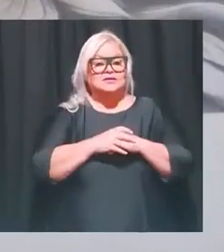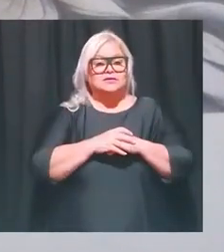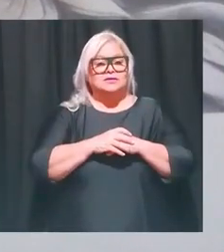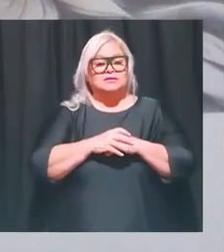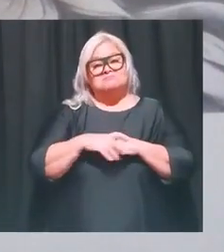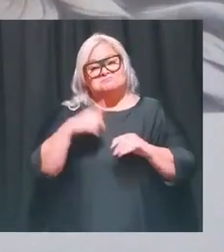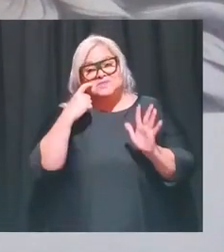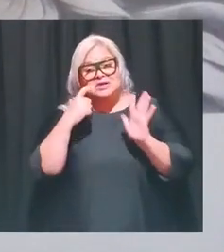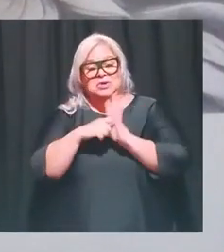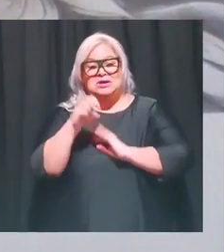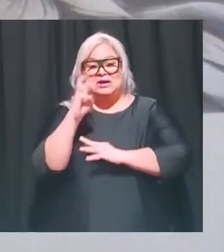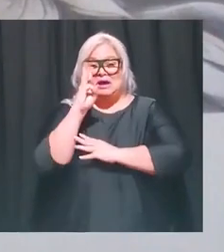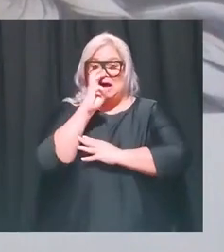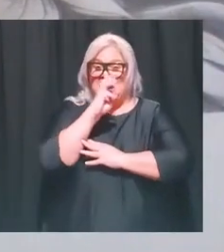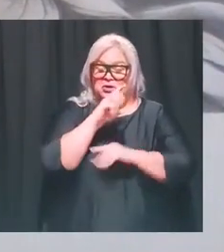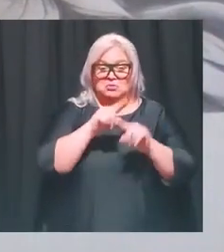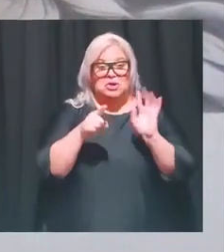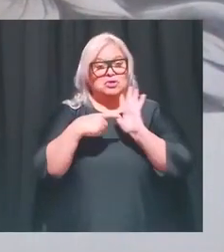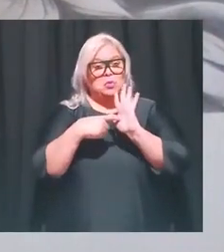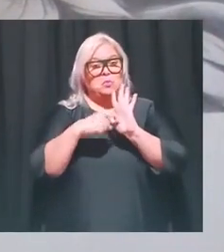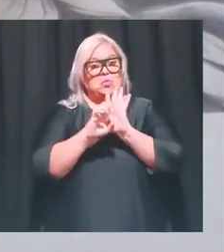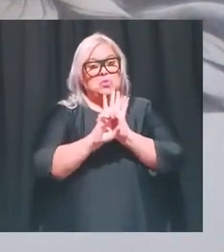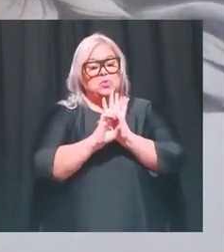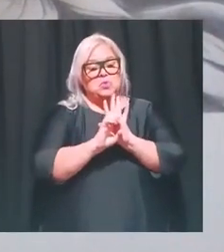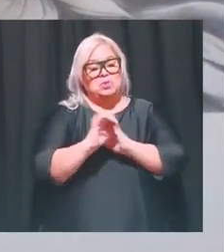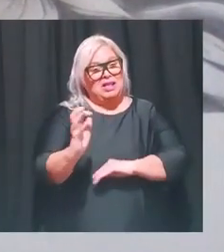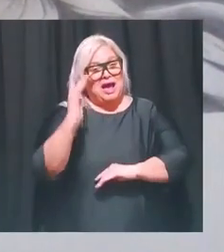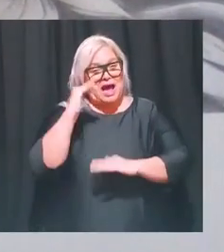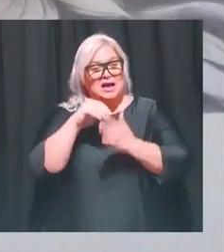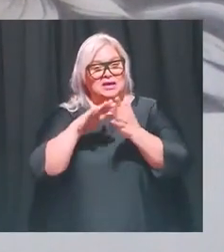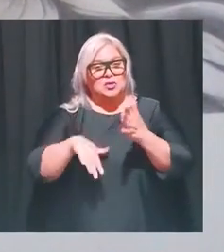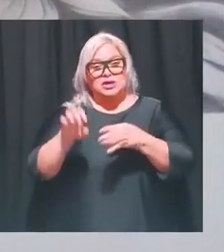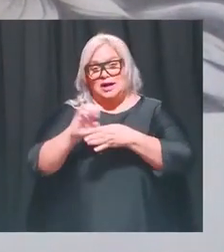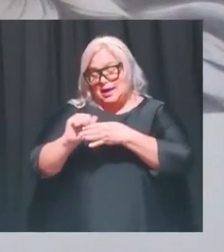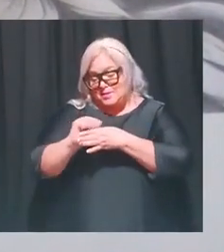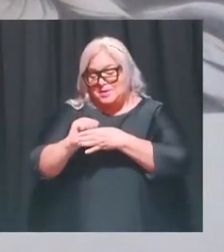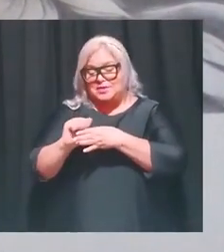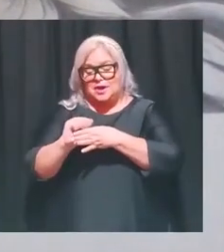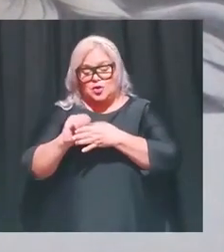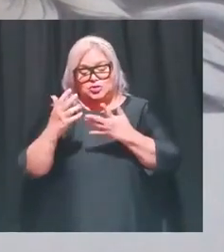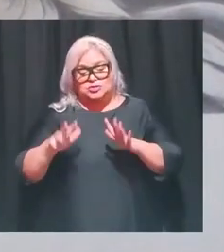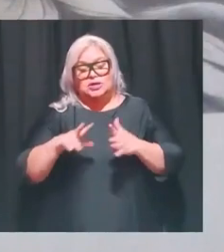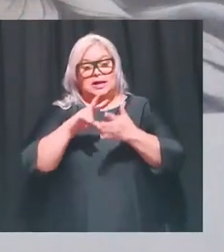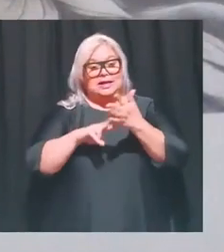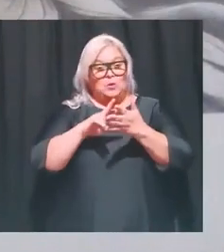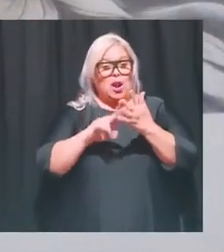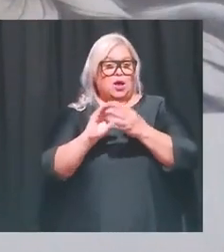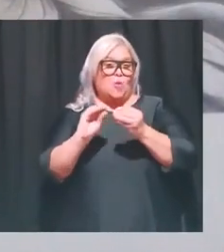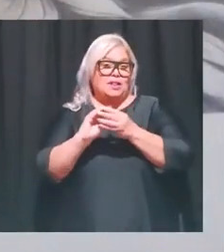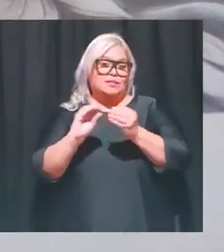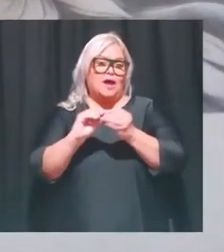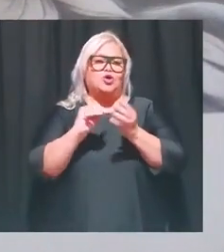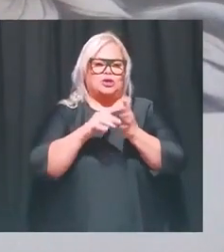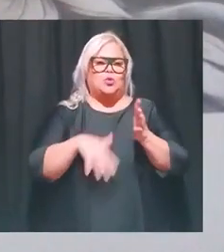pero les voy a mostrar unos ejemplos de pasados estudiantes y también les voy a leer un poquito sobre lo que